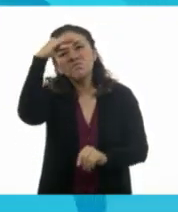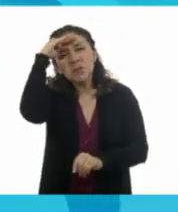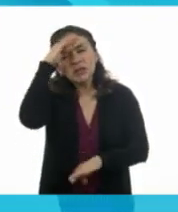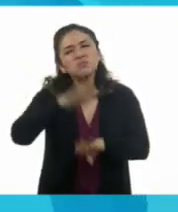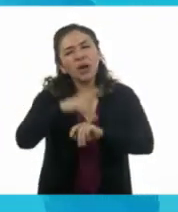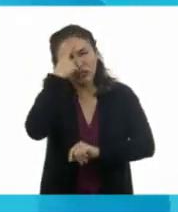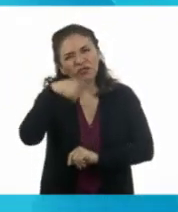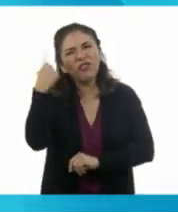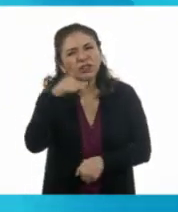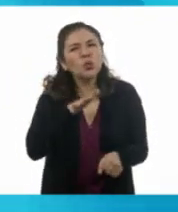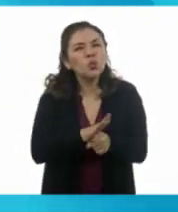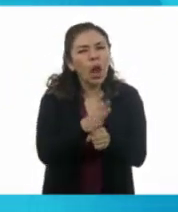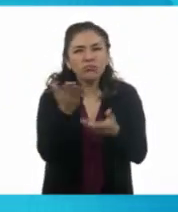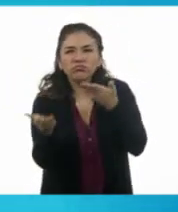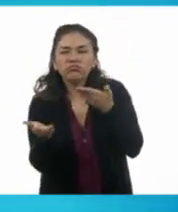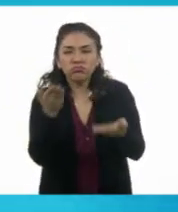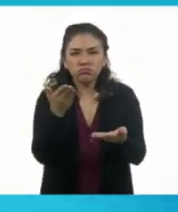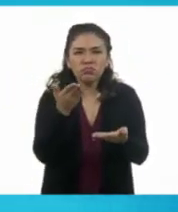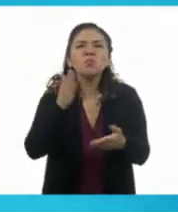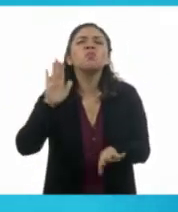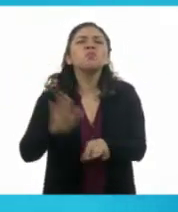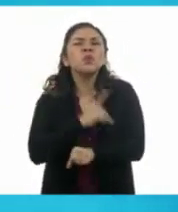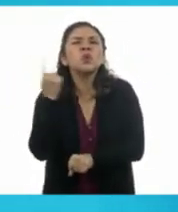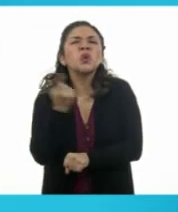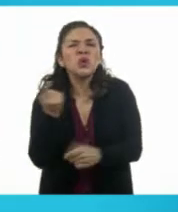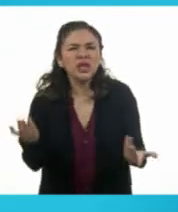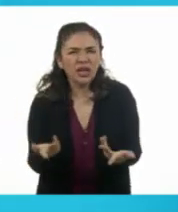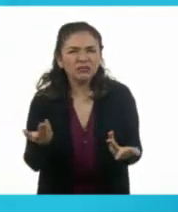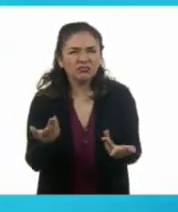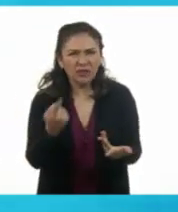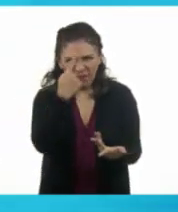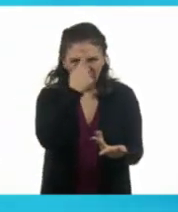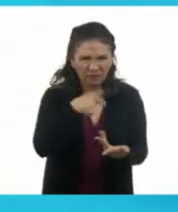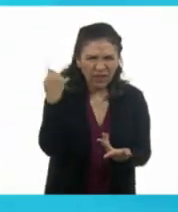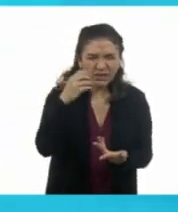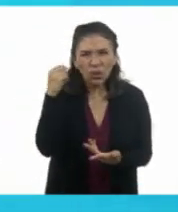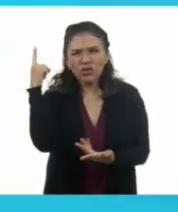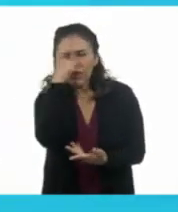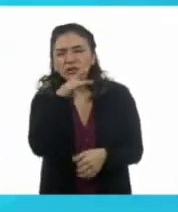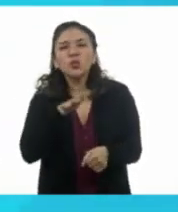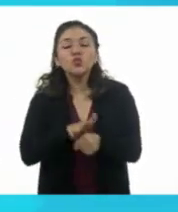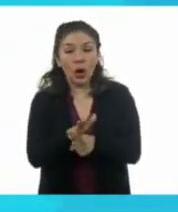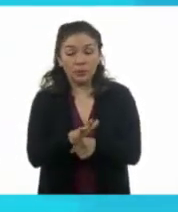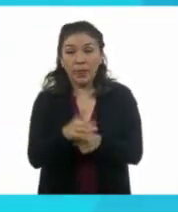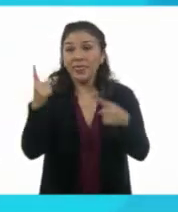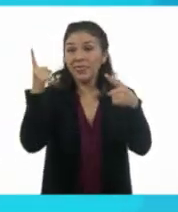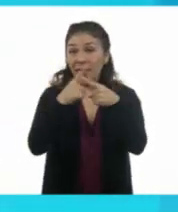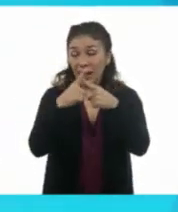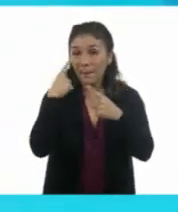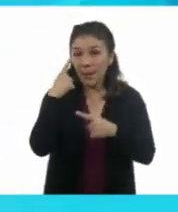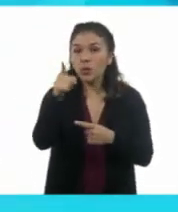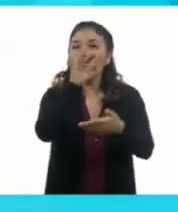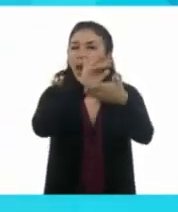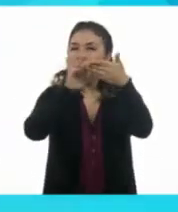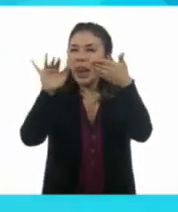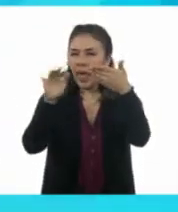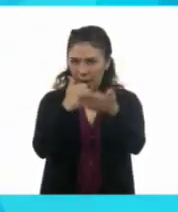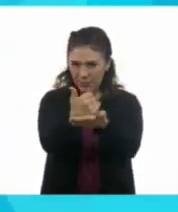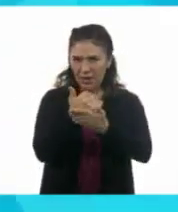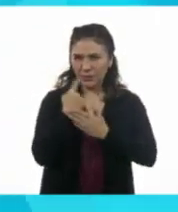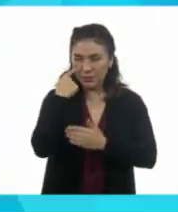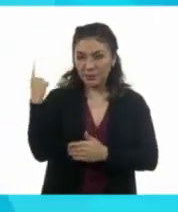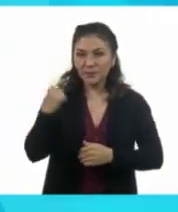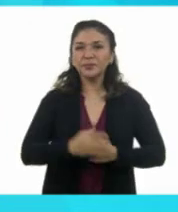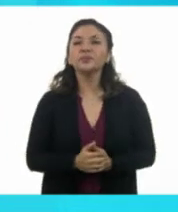¿Por qué? ¿Por qué niñas y niños creen que es más fácil o no es más fácil? Y el reto va a ser el siguiente. ¿Qué te parece si lees, Erick? Me